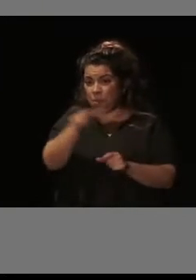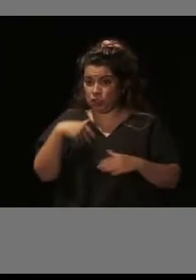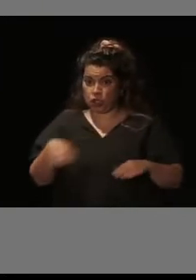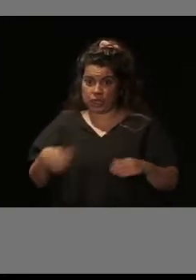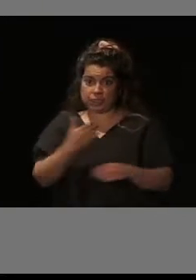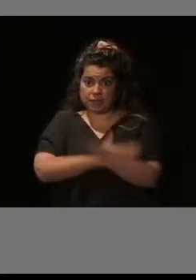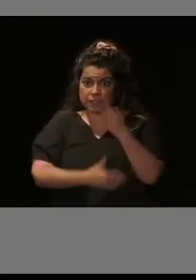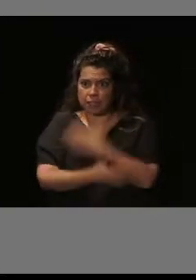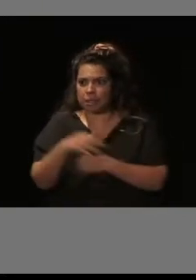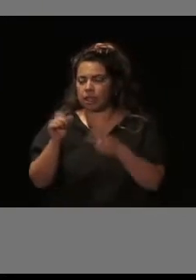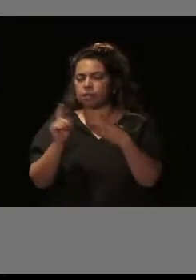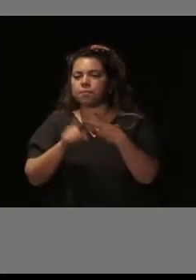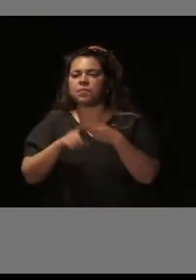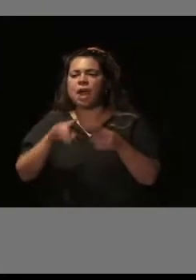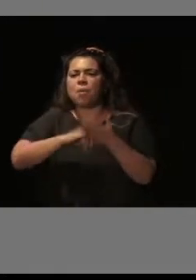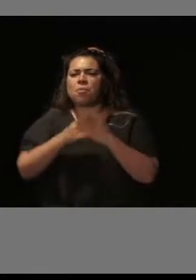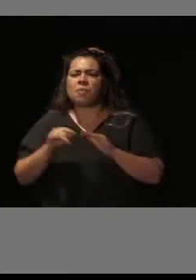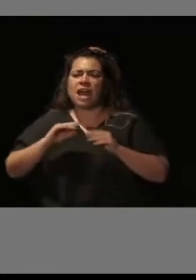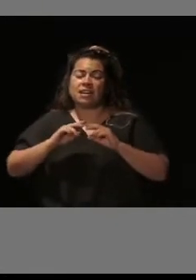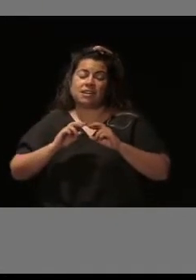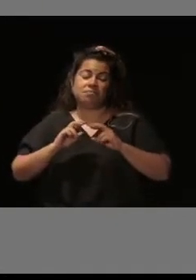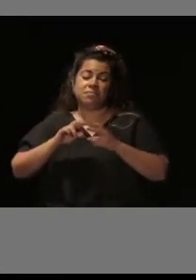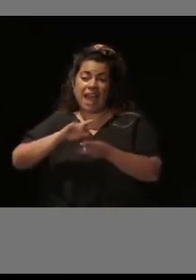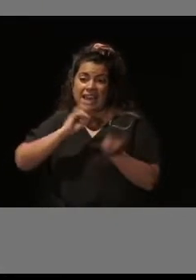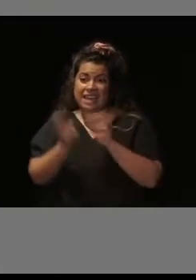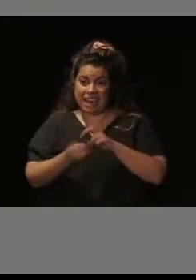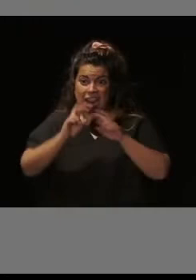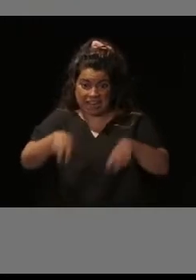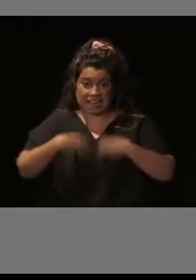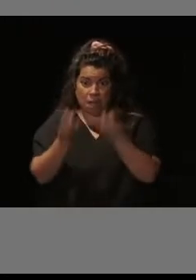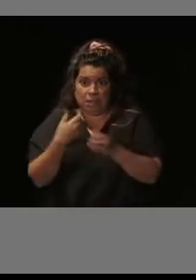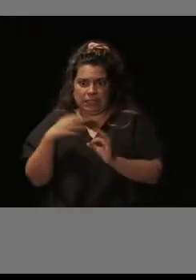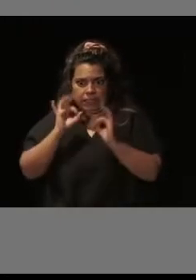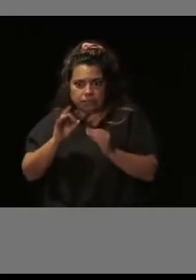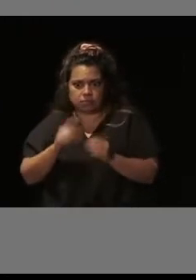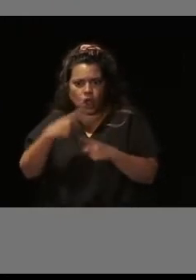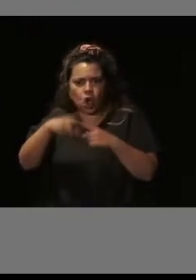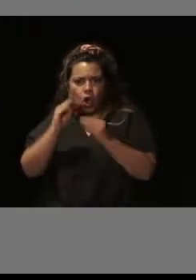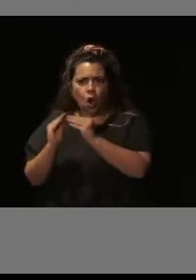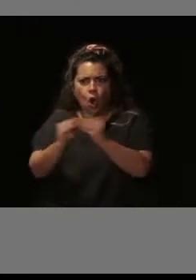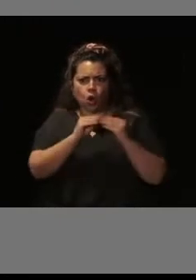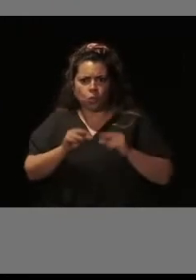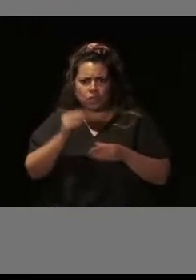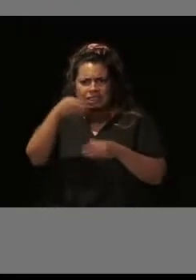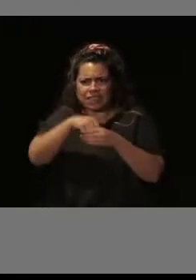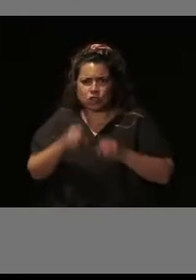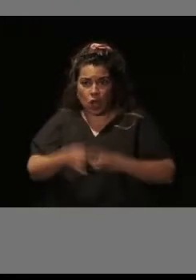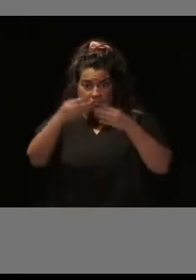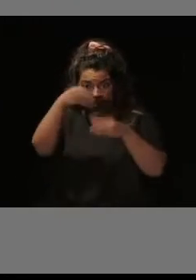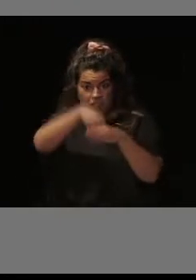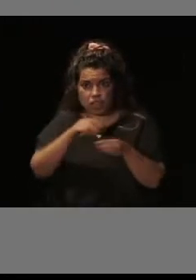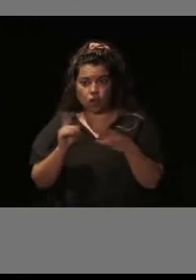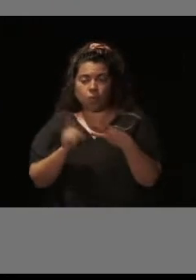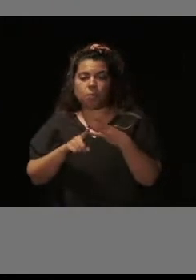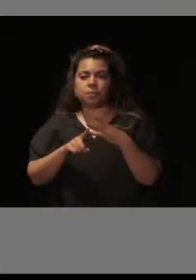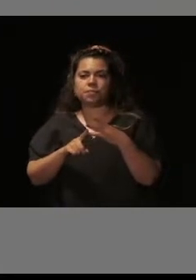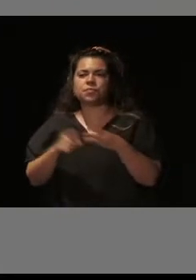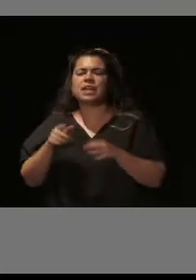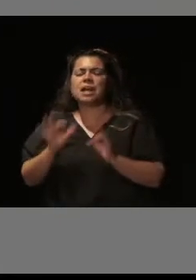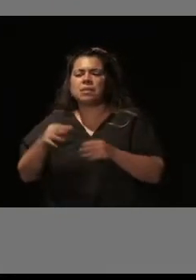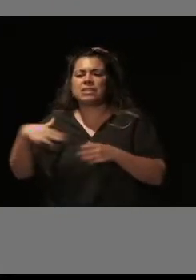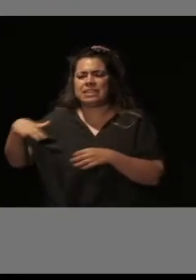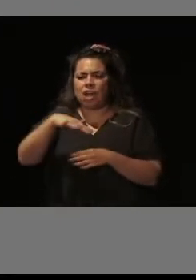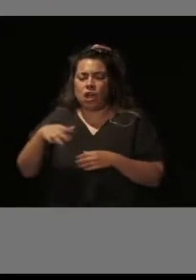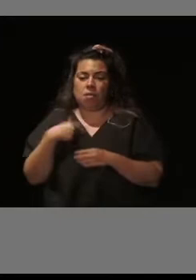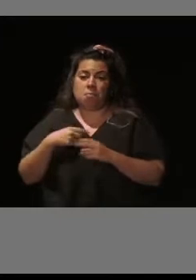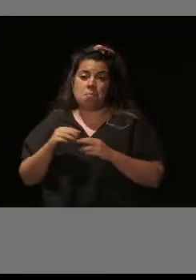El plan REHABILITA, que actúa sobre los elementos comunes de los edificios, también mejorando esa accesibilidad. Y el plan Transforma tu barrio, que